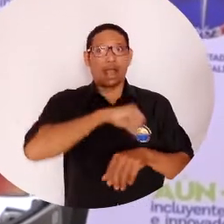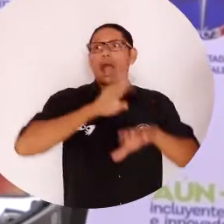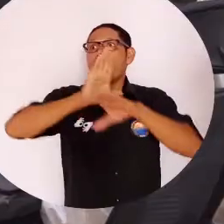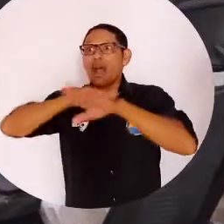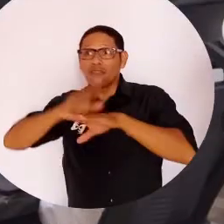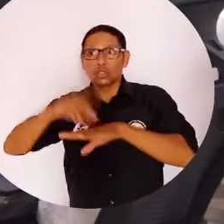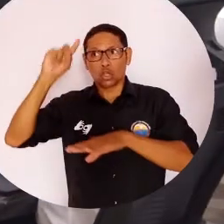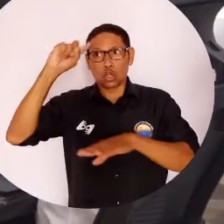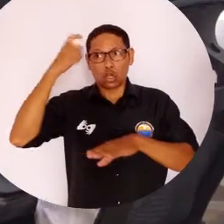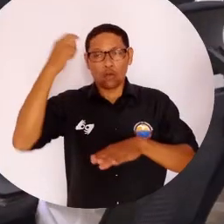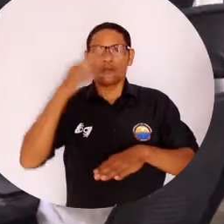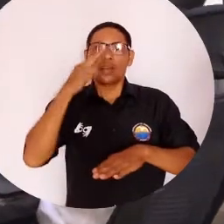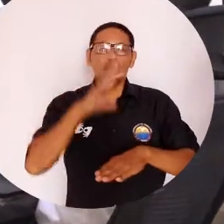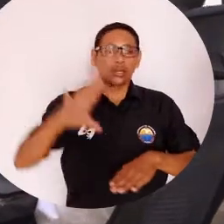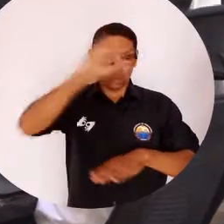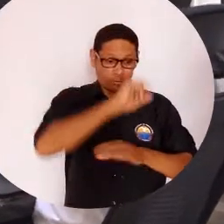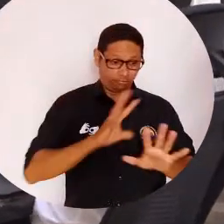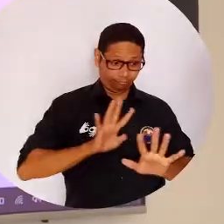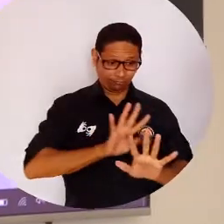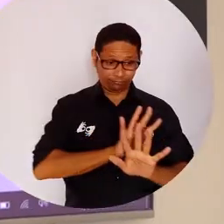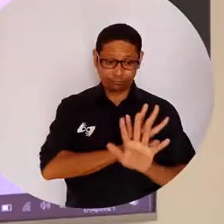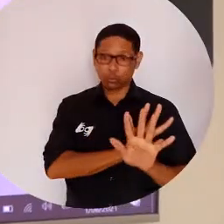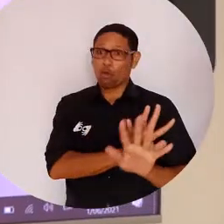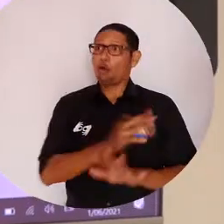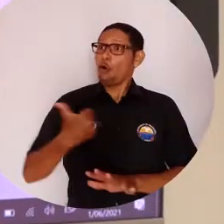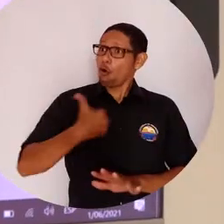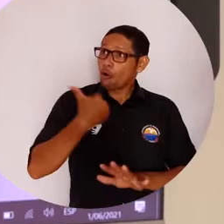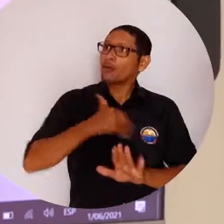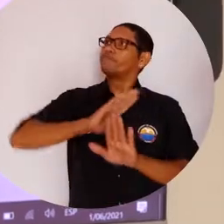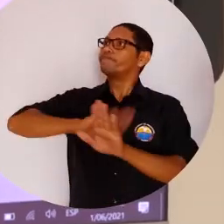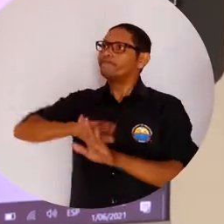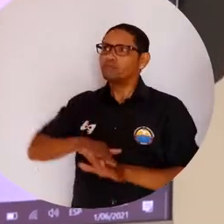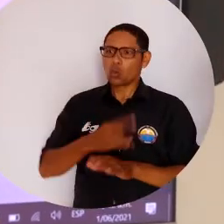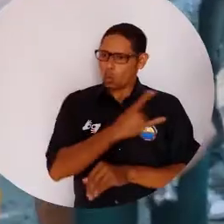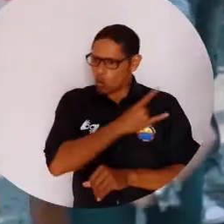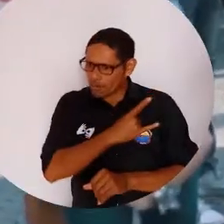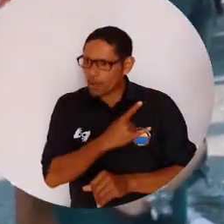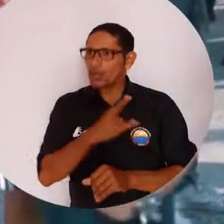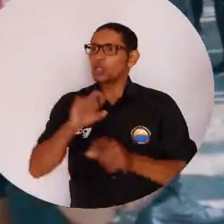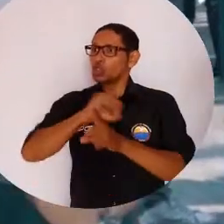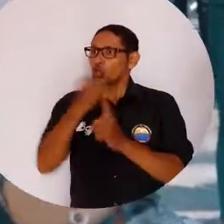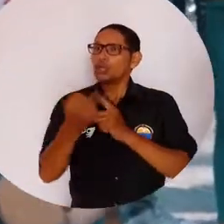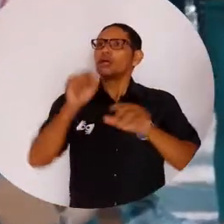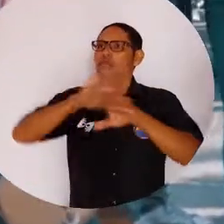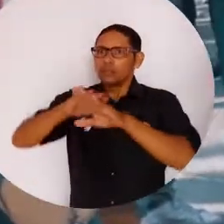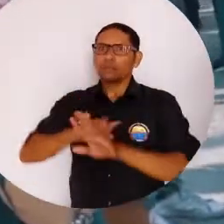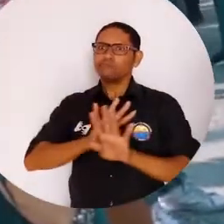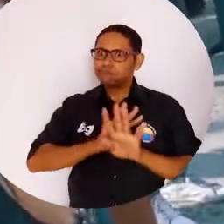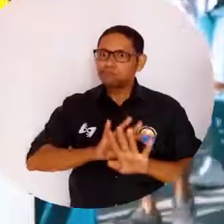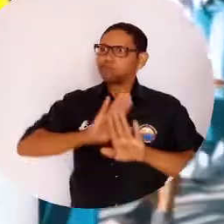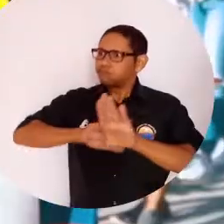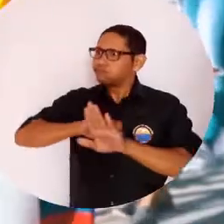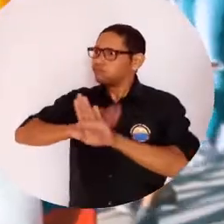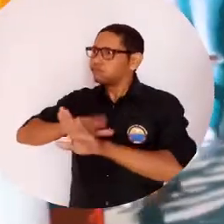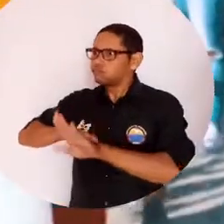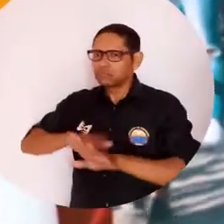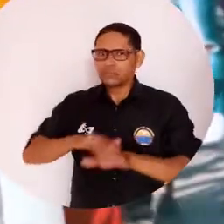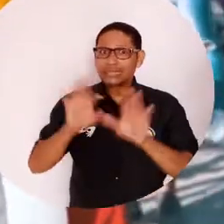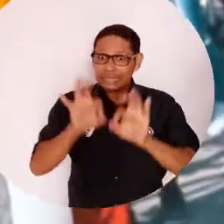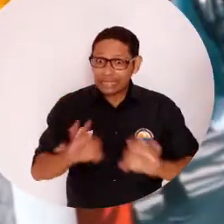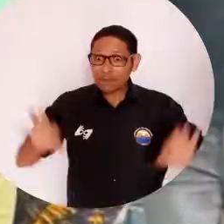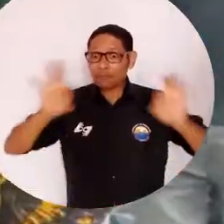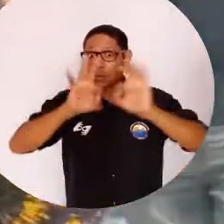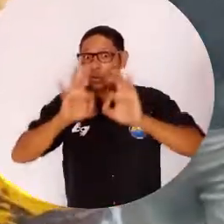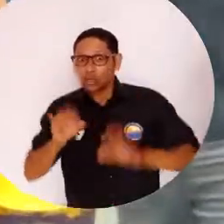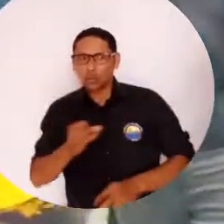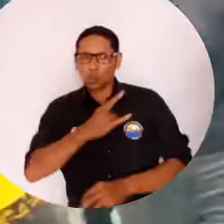hizo una invitación al Gobierno Nacional para reconocer que los jóvenes han hecho un llamado a las universidades y a la sociedad a partir de las movilizaciones sociales,